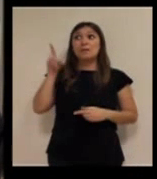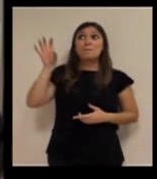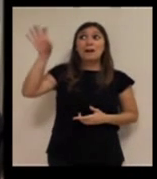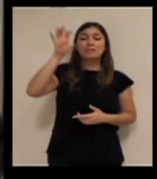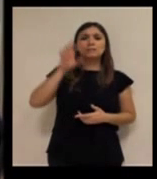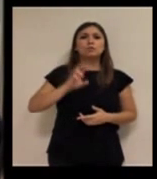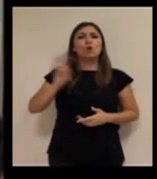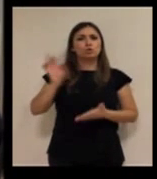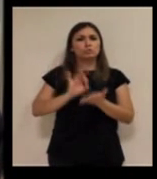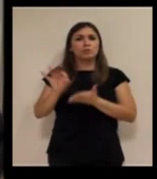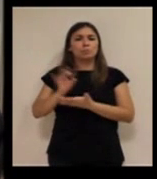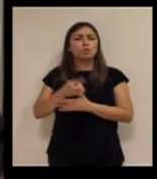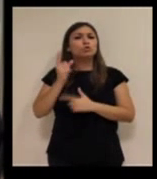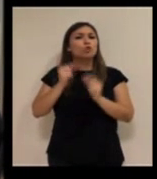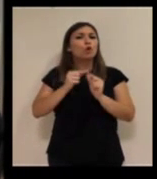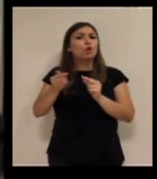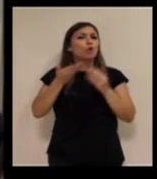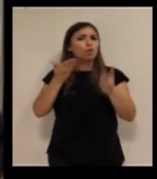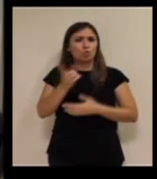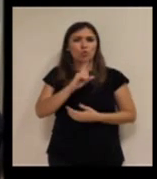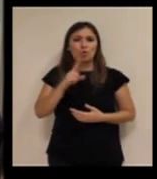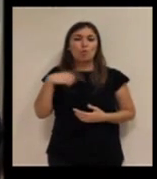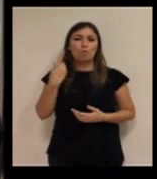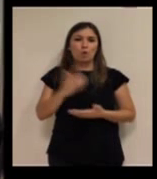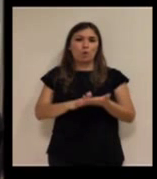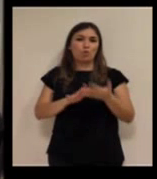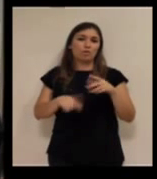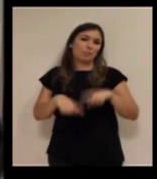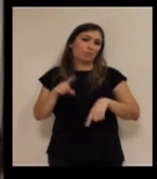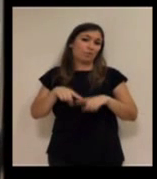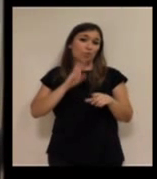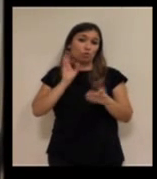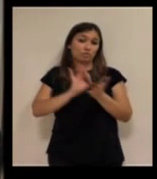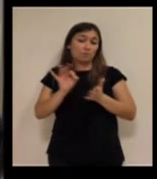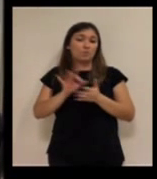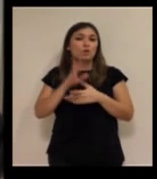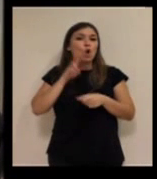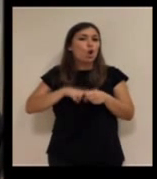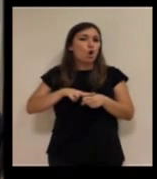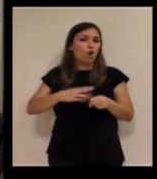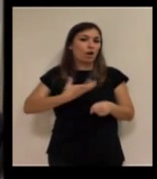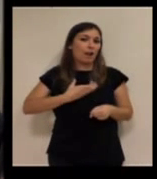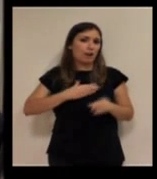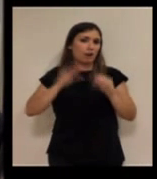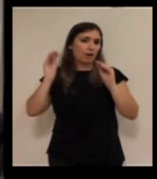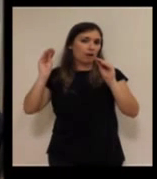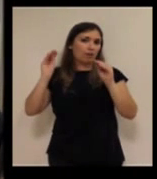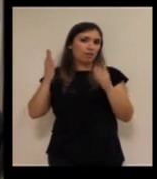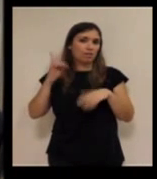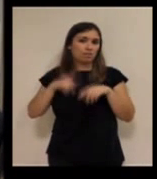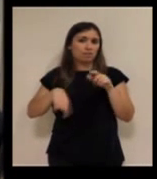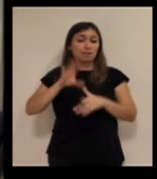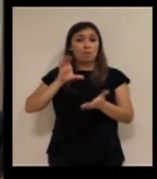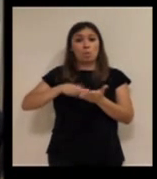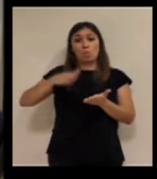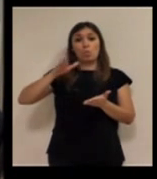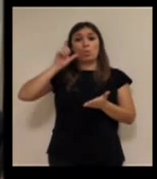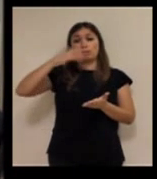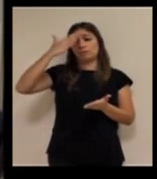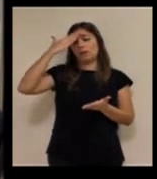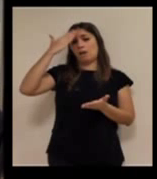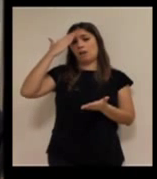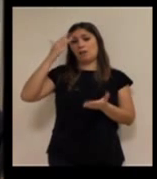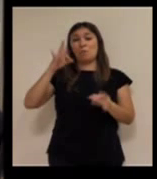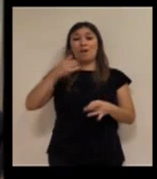que en estos países hay muchos otros servicios. No solo la teleasistencia sino que, bueno, luego los dotan de otro tipo de servicio. Más local la